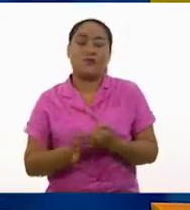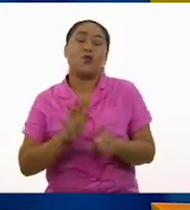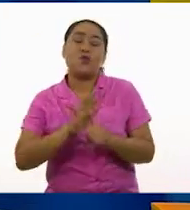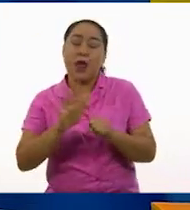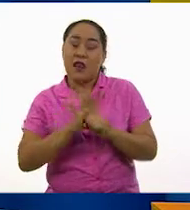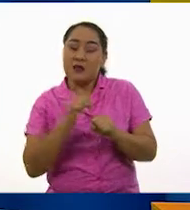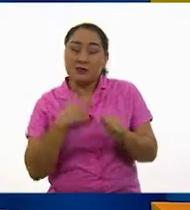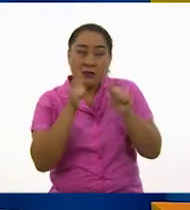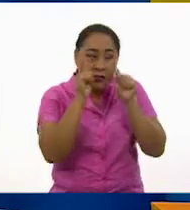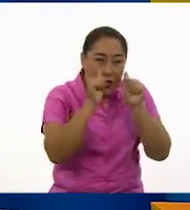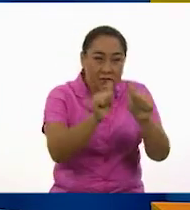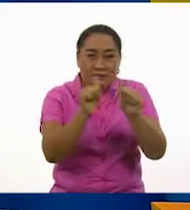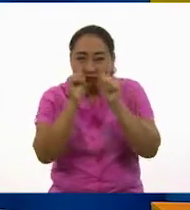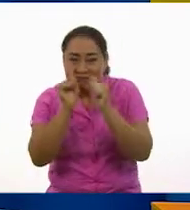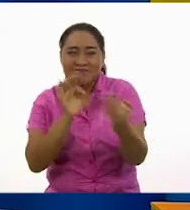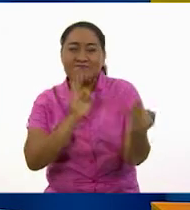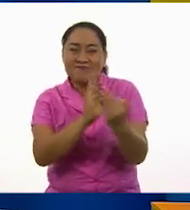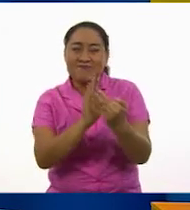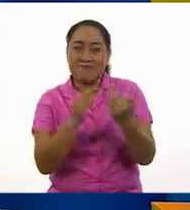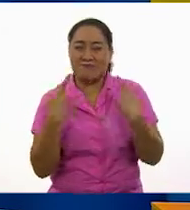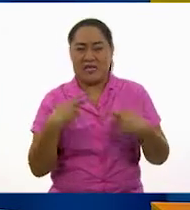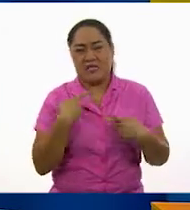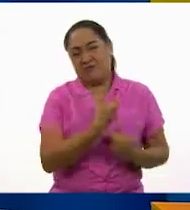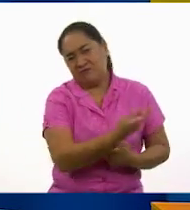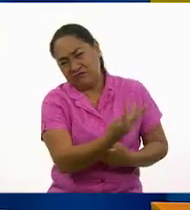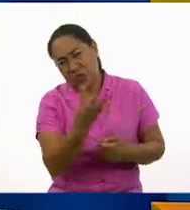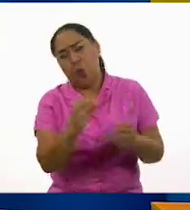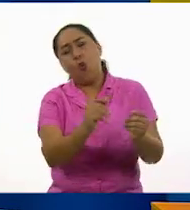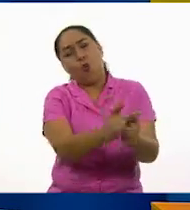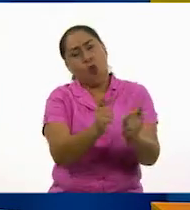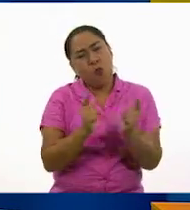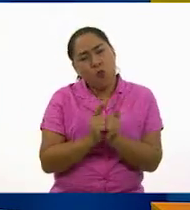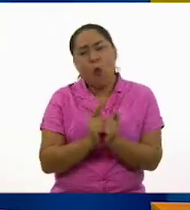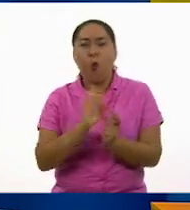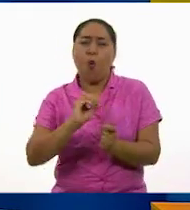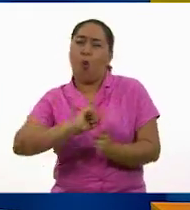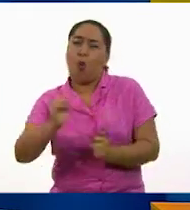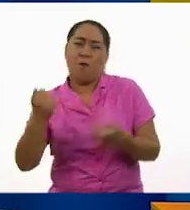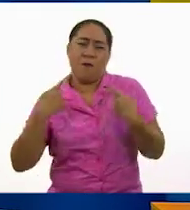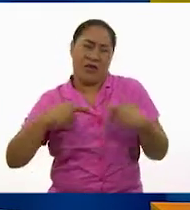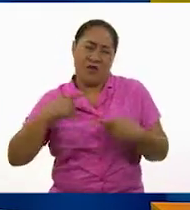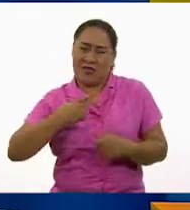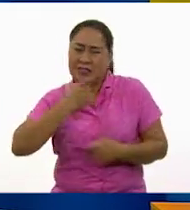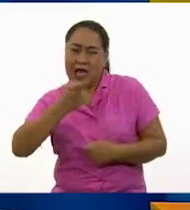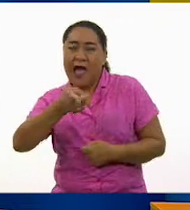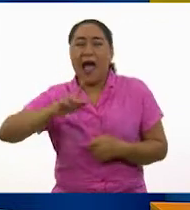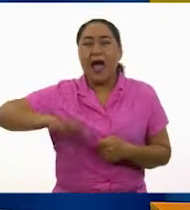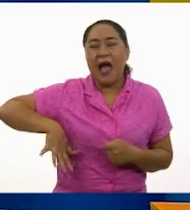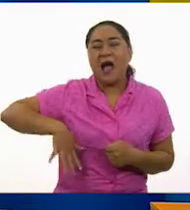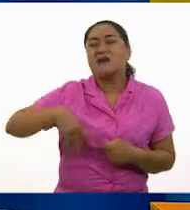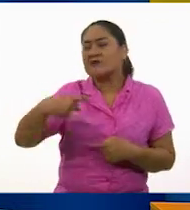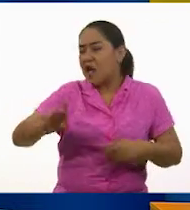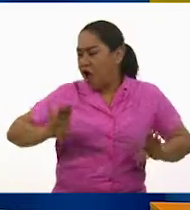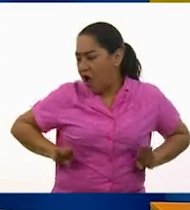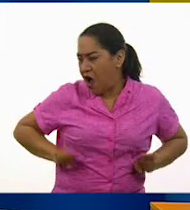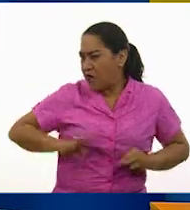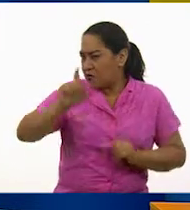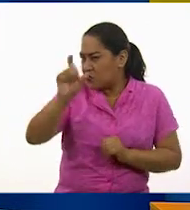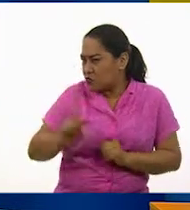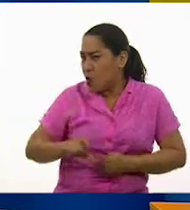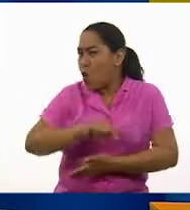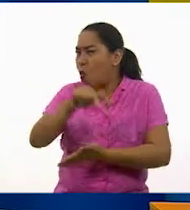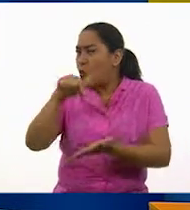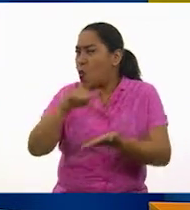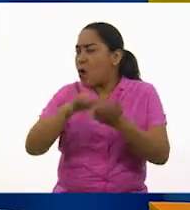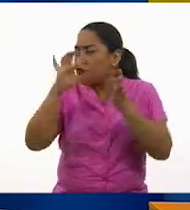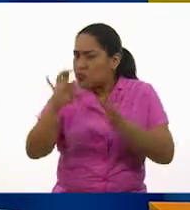que reciben varios grupos de personas, así como esos que mencionas, que surgen a partir de su identidad, lugar